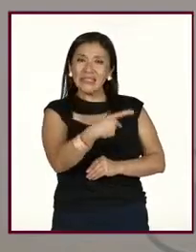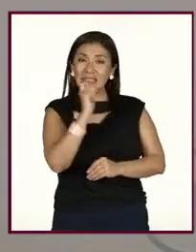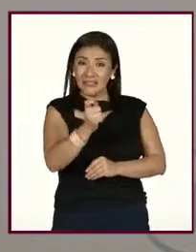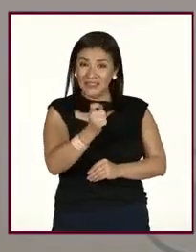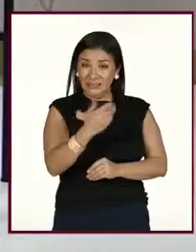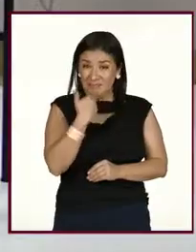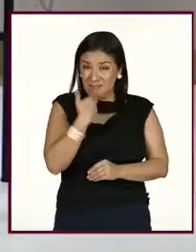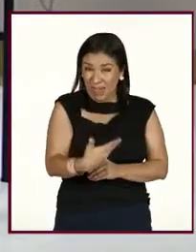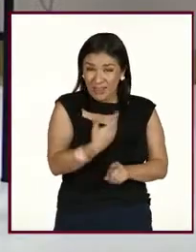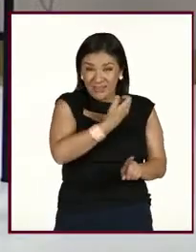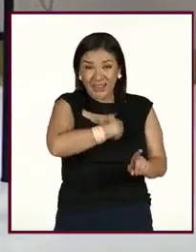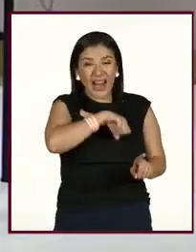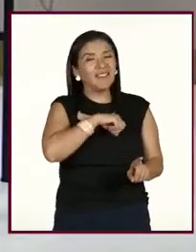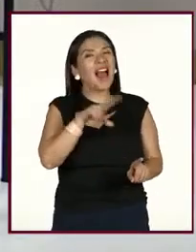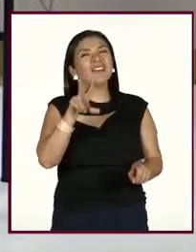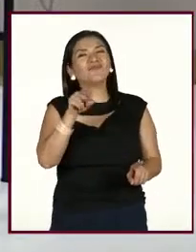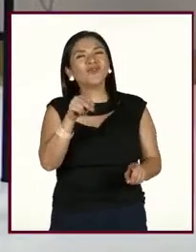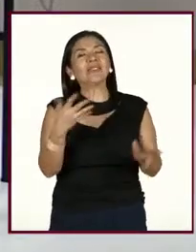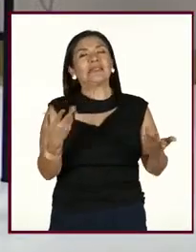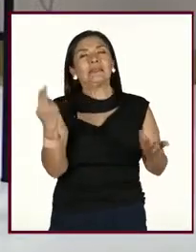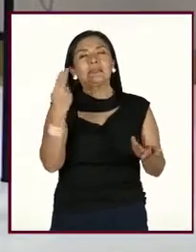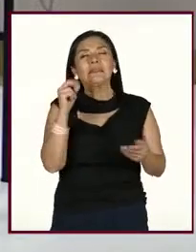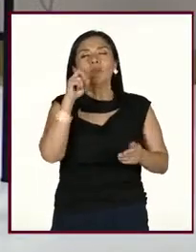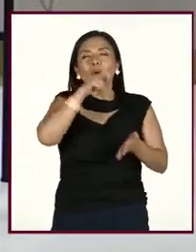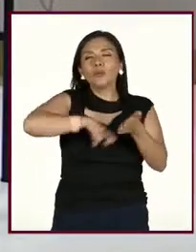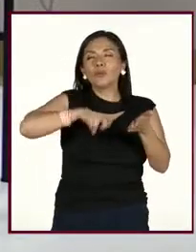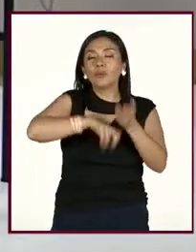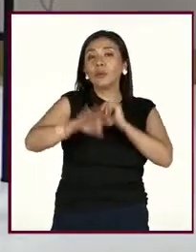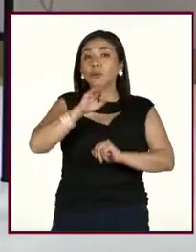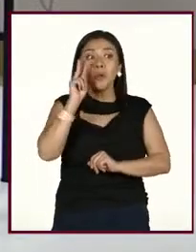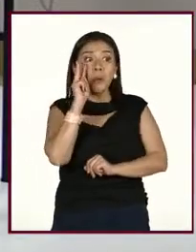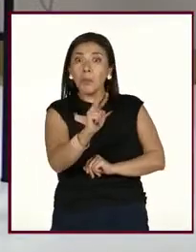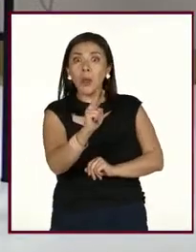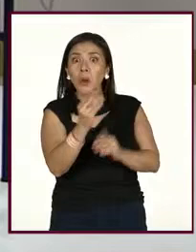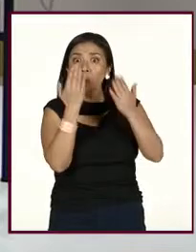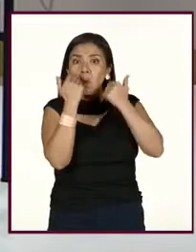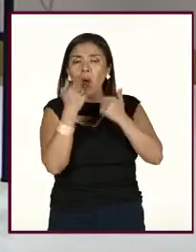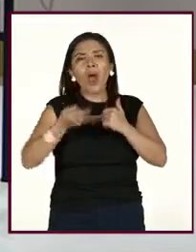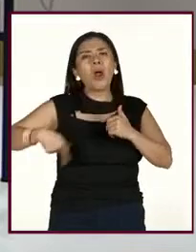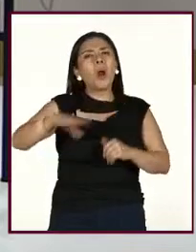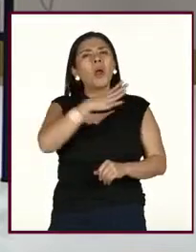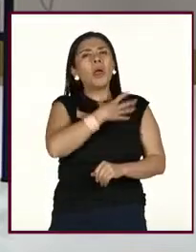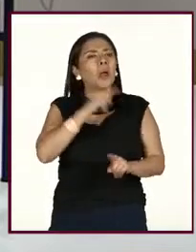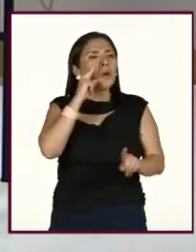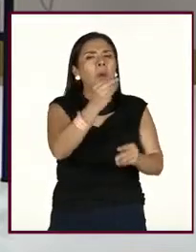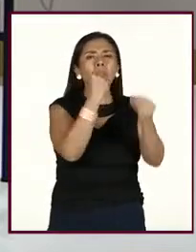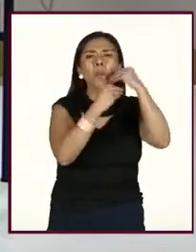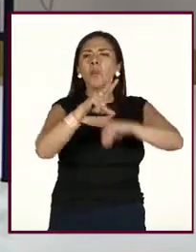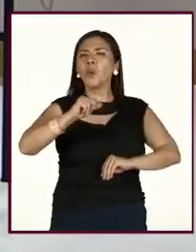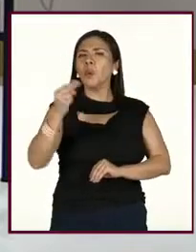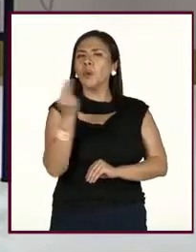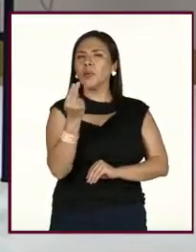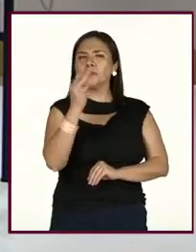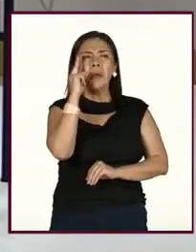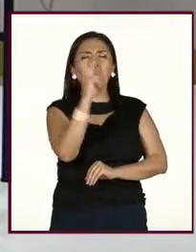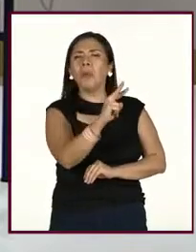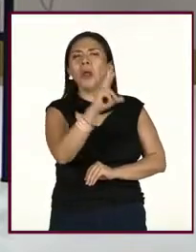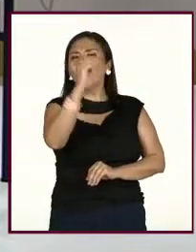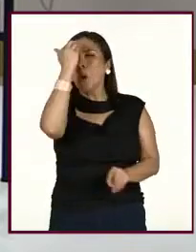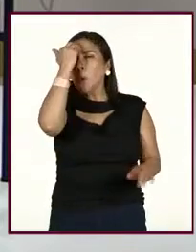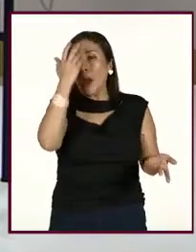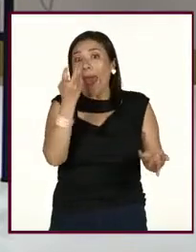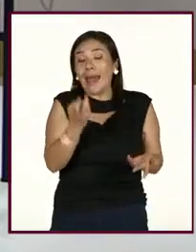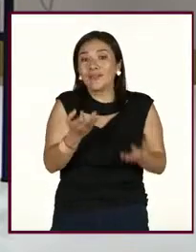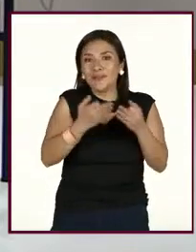comprarlos, Que no son saludables. Entonces, si no los vemos, a lo mejor, pues, no los consumimos. consumimos. Correcto, sí. Eso es lo más